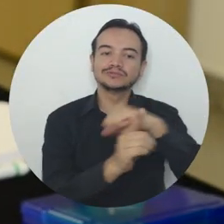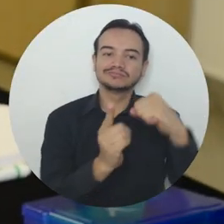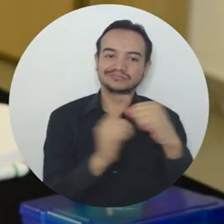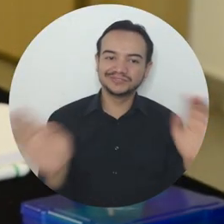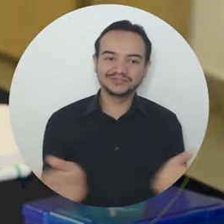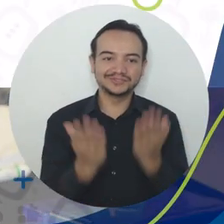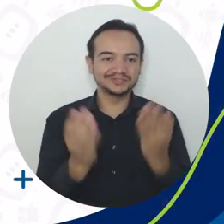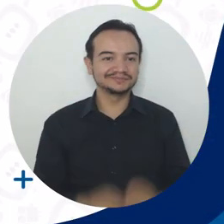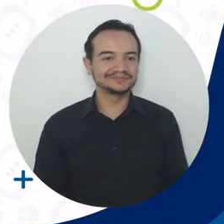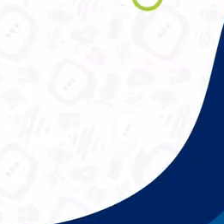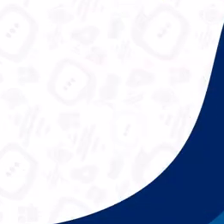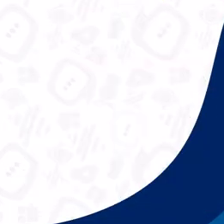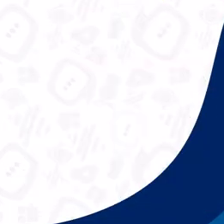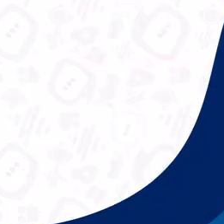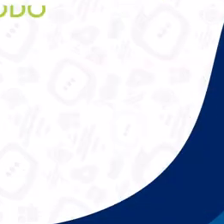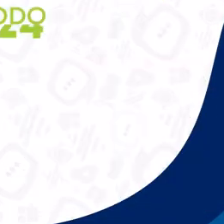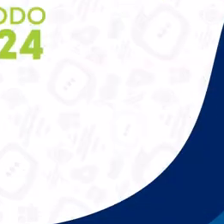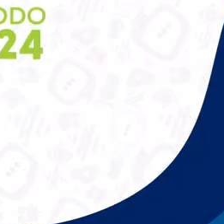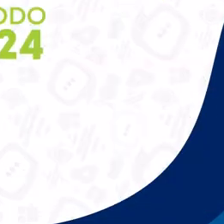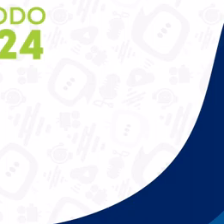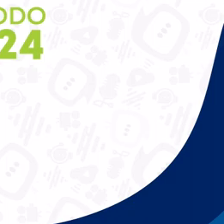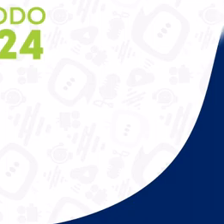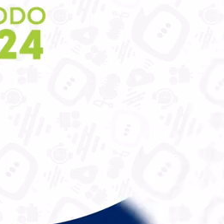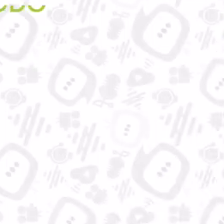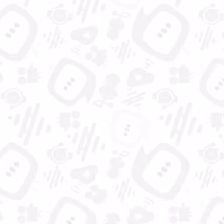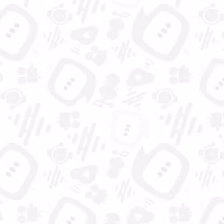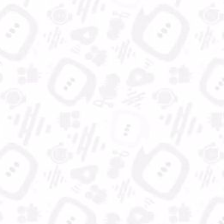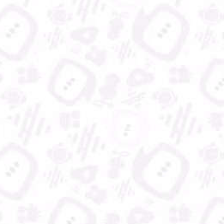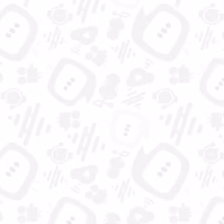crear valor social. Aún más incluyente e innovadora.